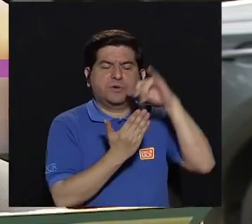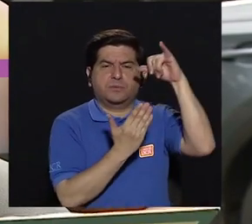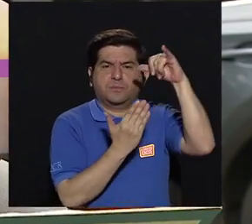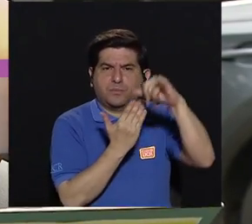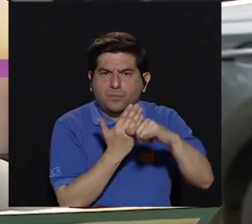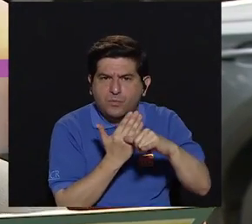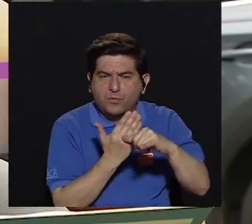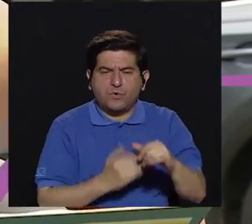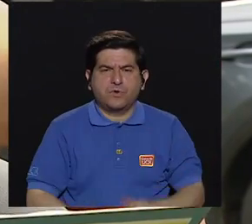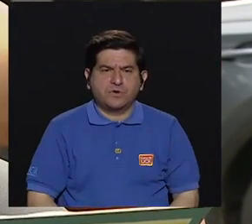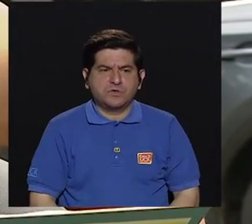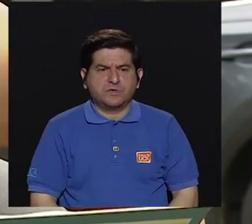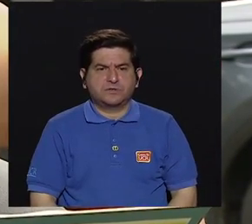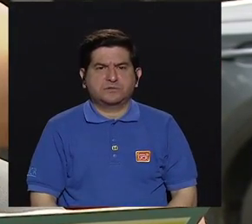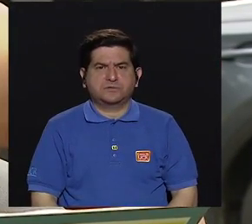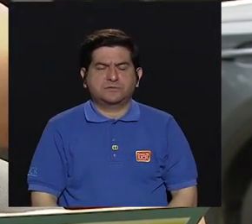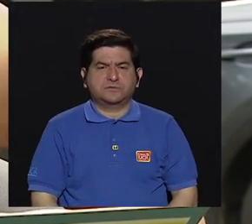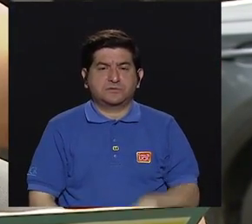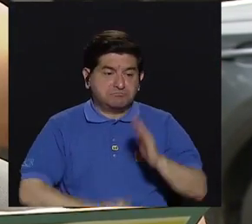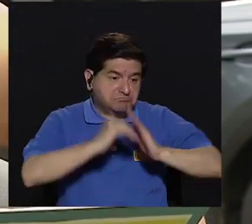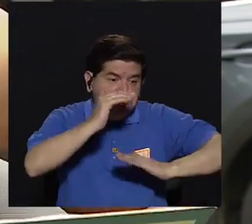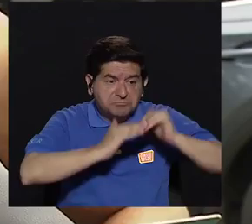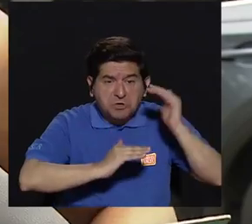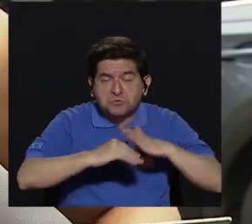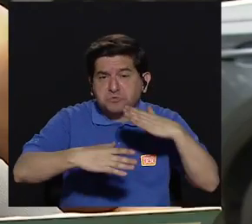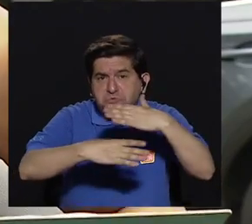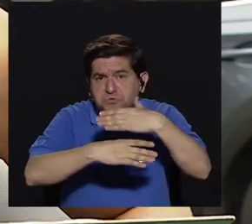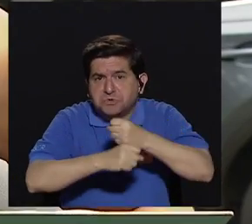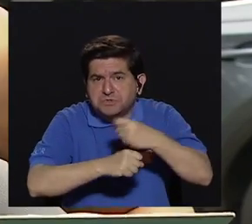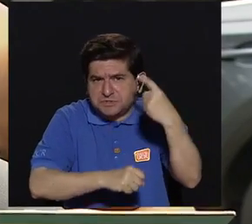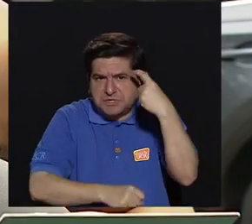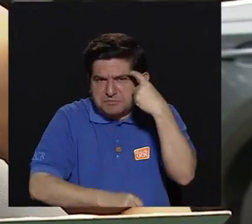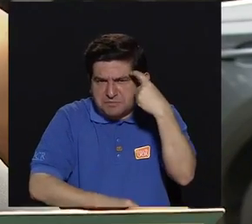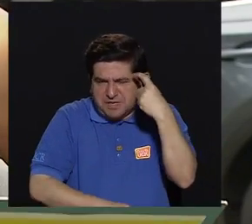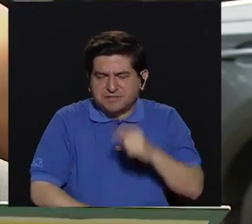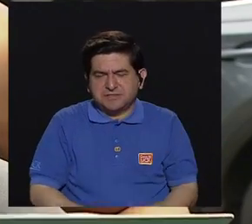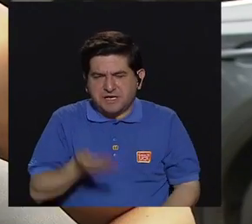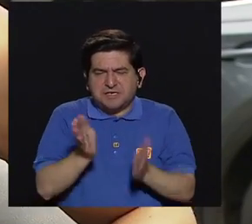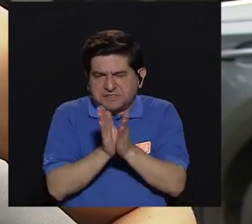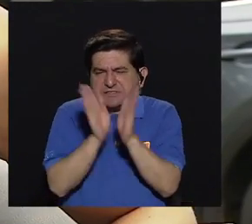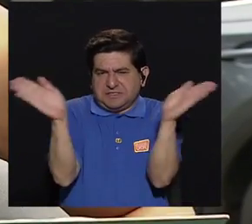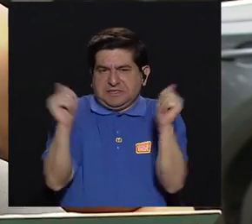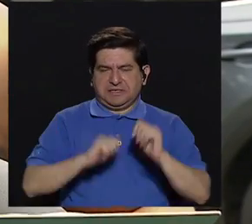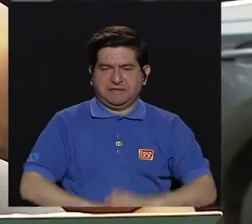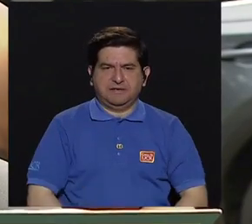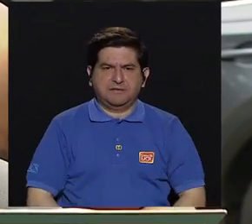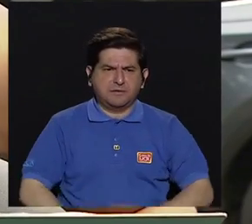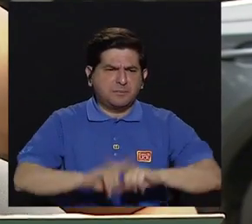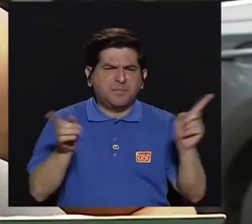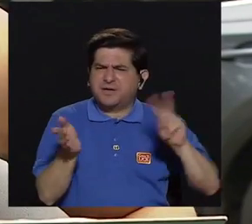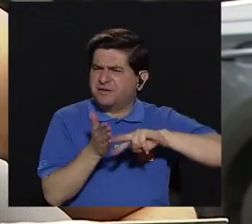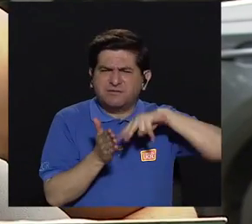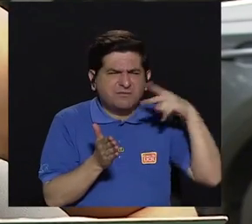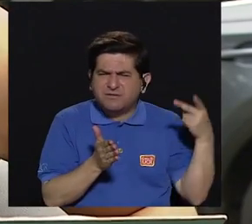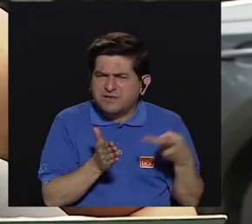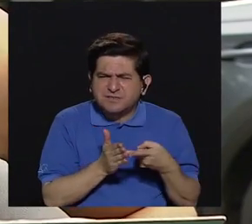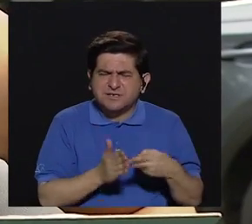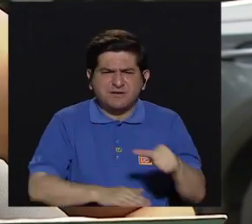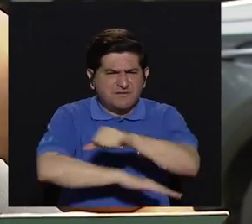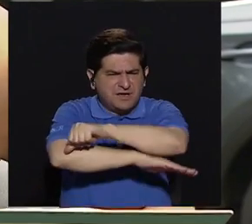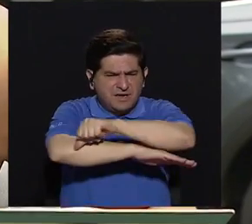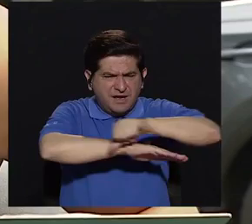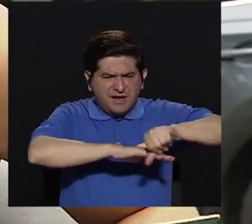proyectos constructivos, para llamarlo en un sentido más amplio. Pero ahora, ¿qué significa